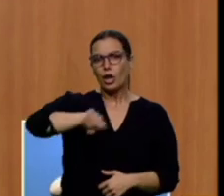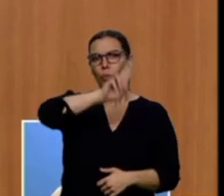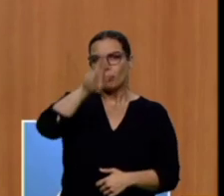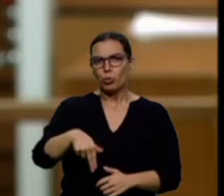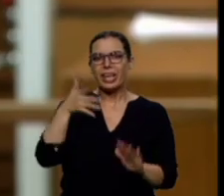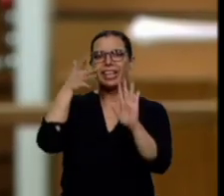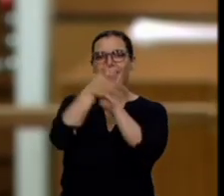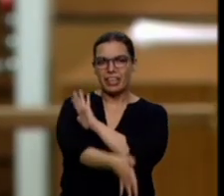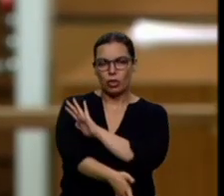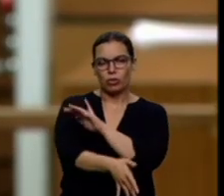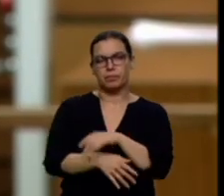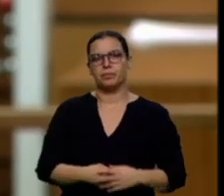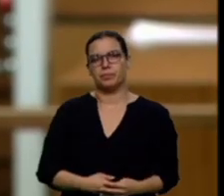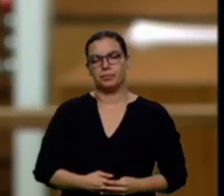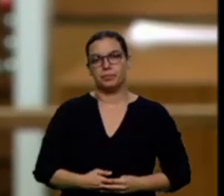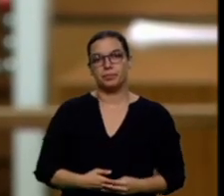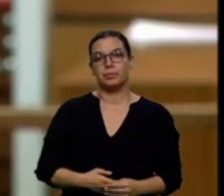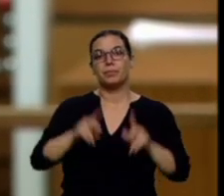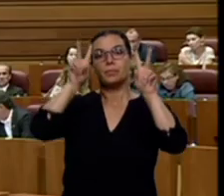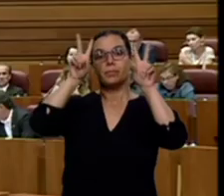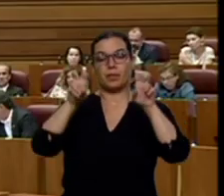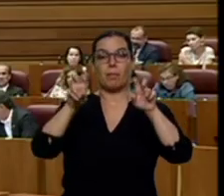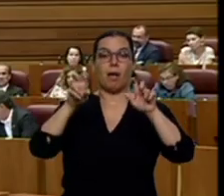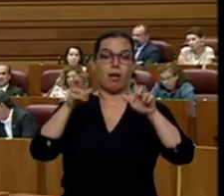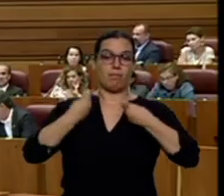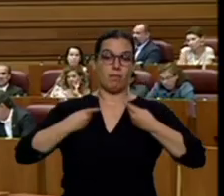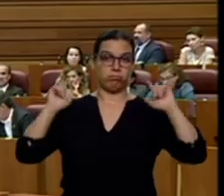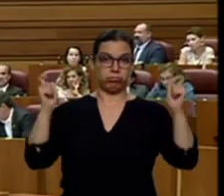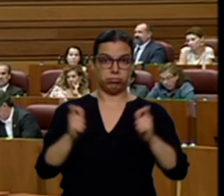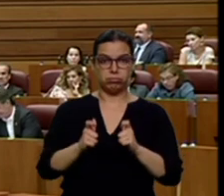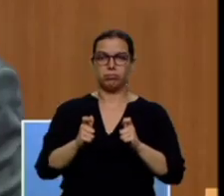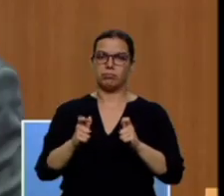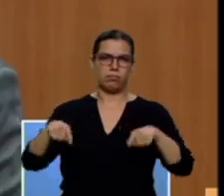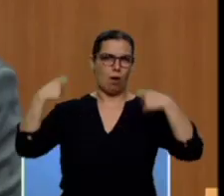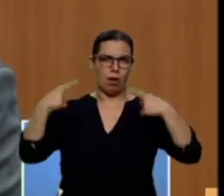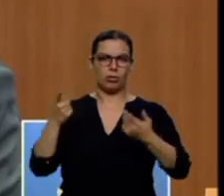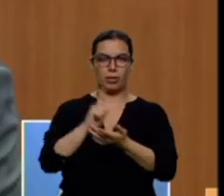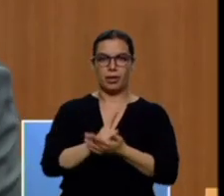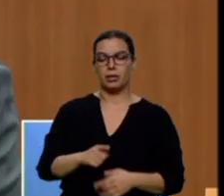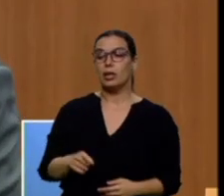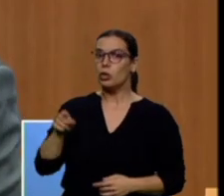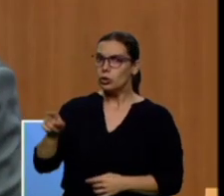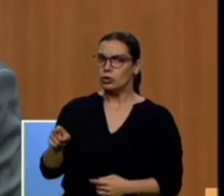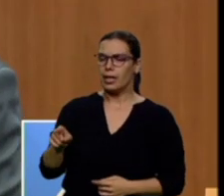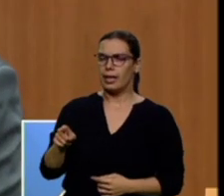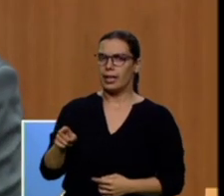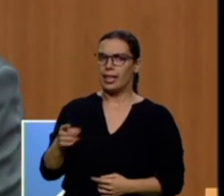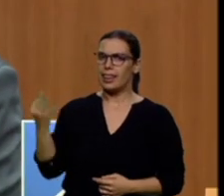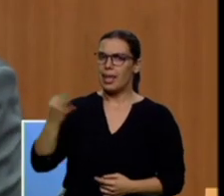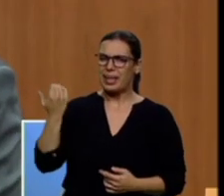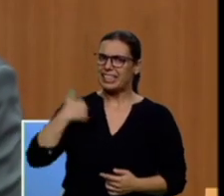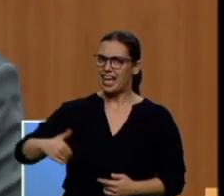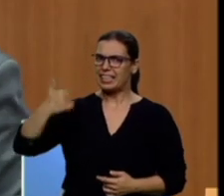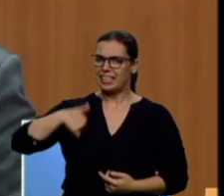indefinido. Y la despoblación ha vuelto a enfrentar a los líderes políticos. Vayan de una vez al origen del problema, que no es otro,